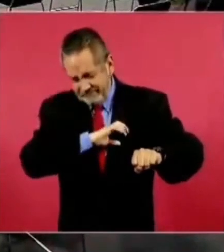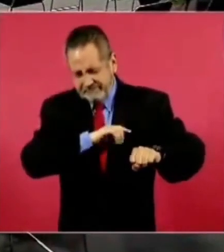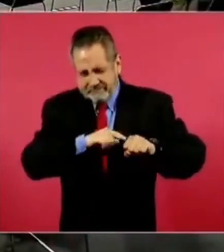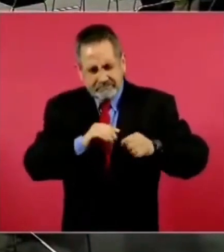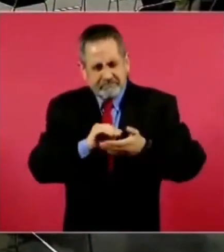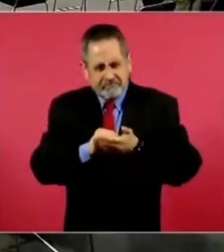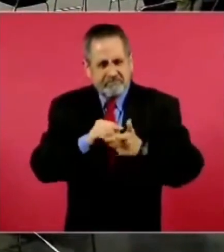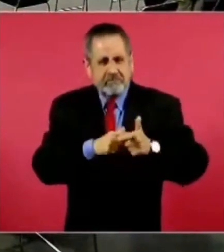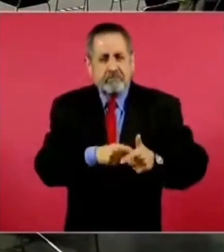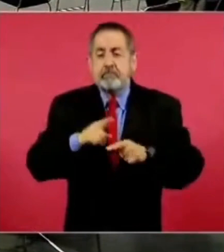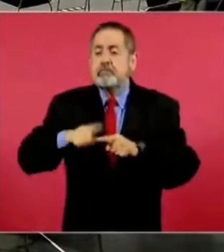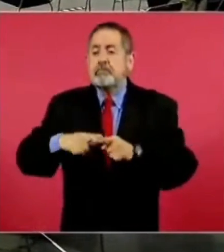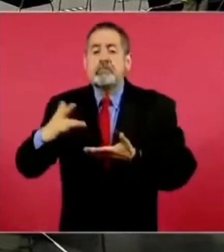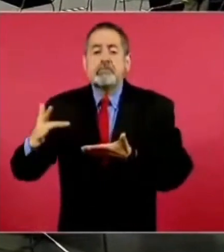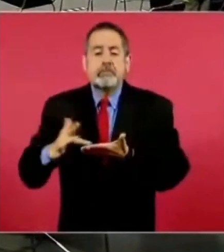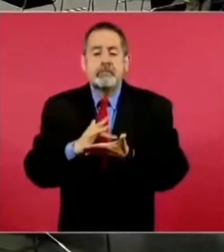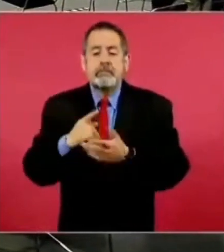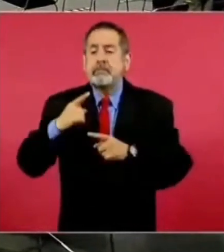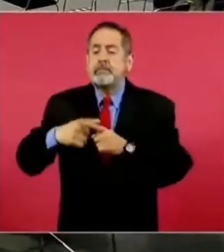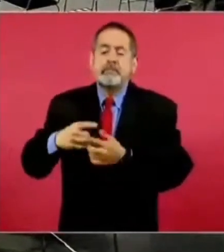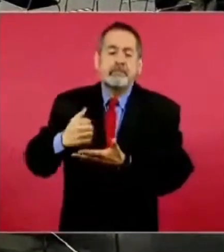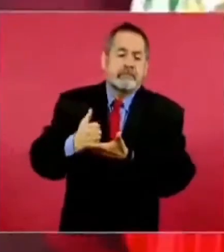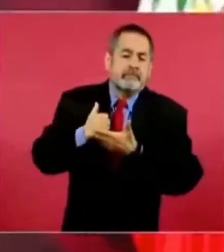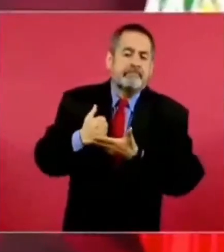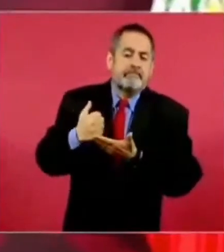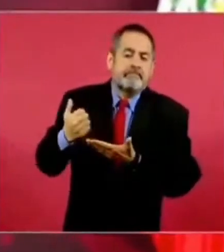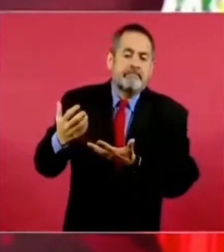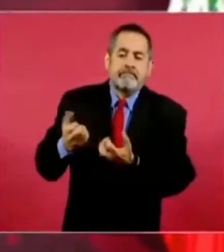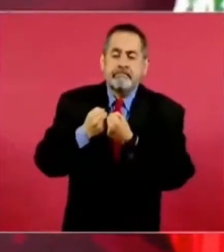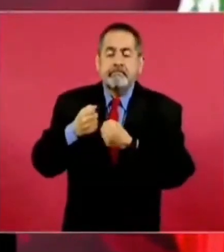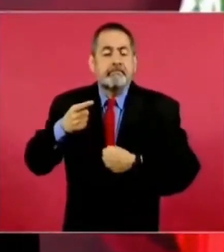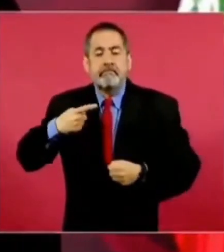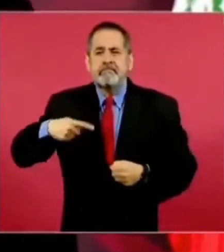¿quién me apoya? ¿quién me ha apoyado? el pueblo